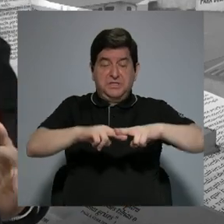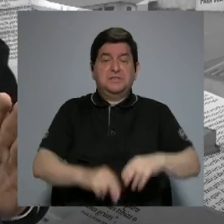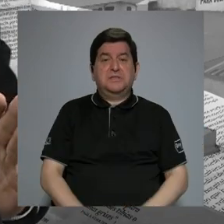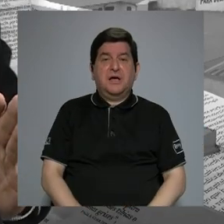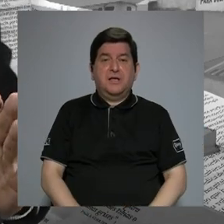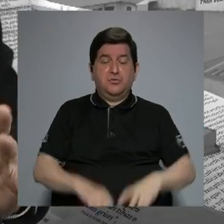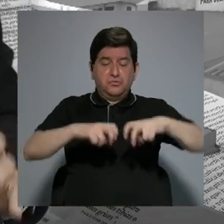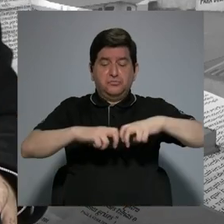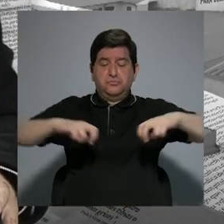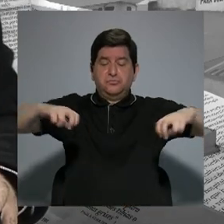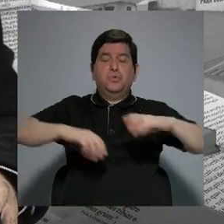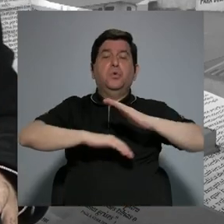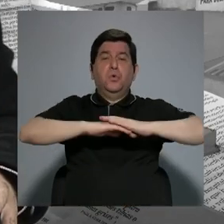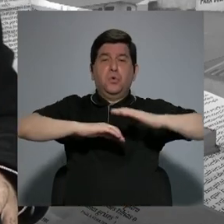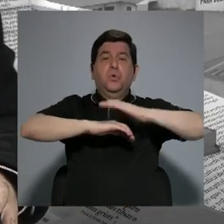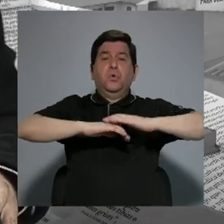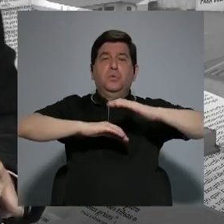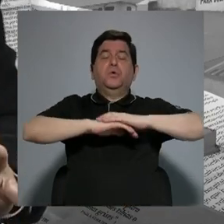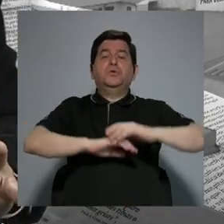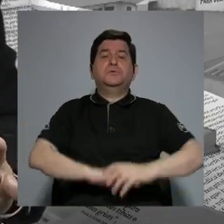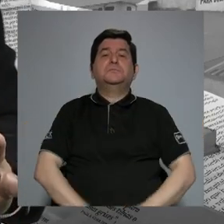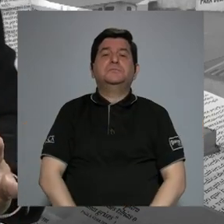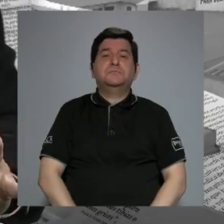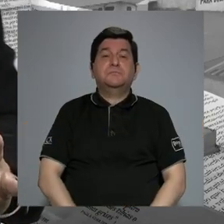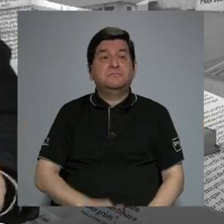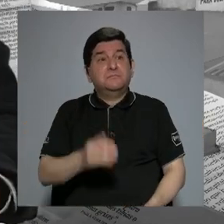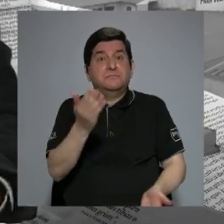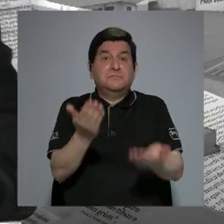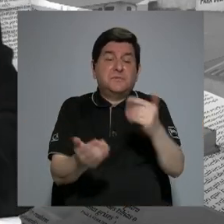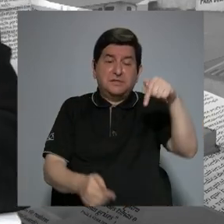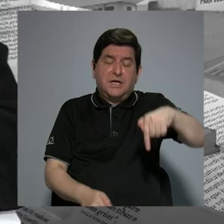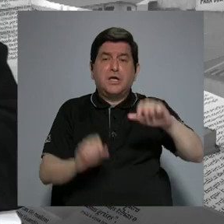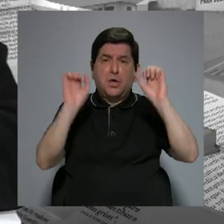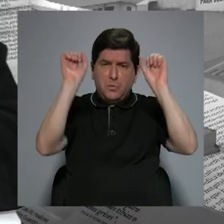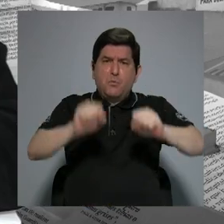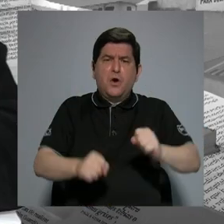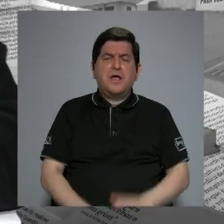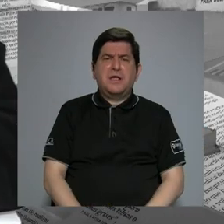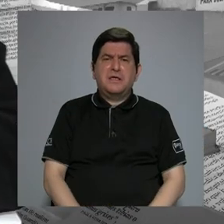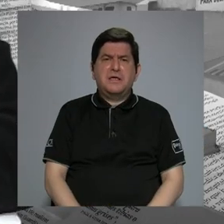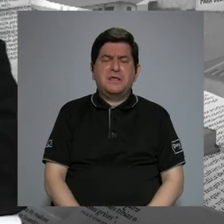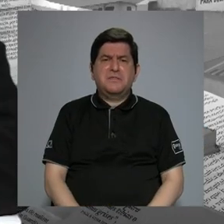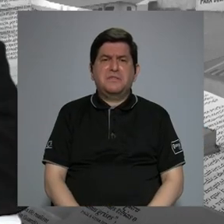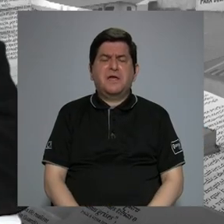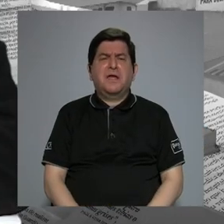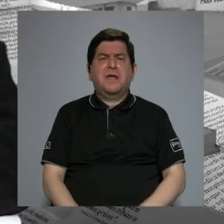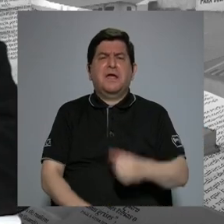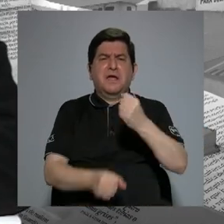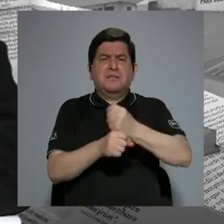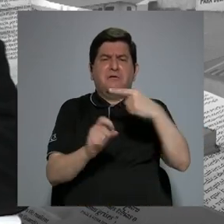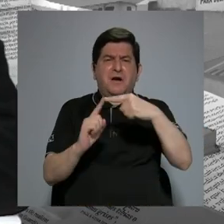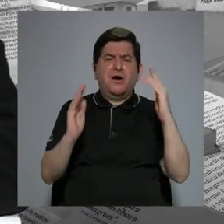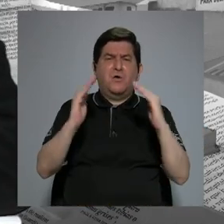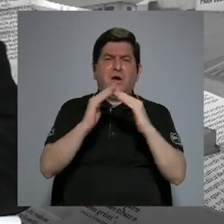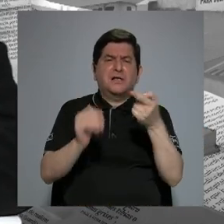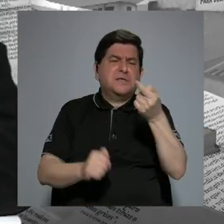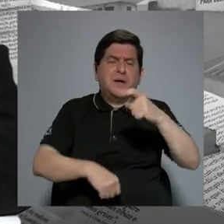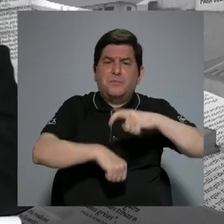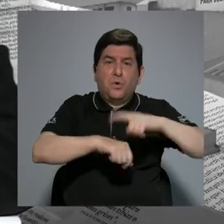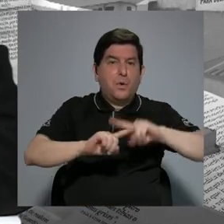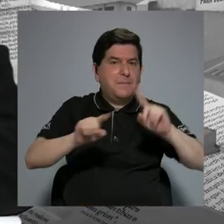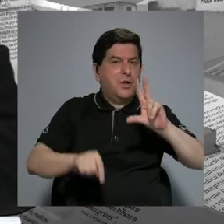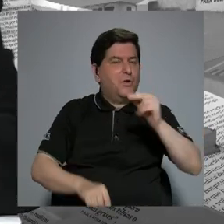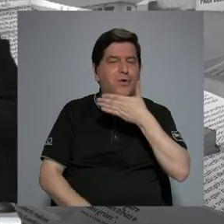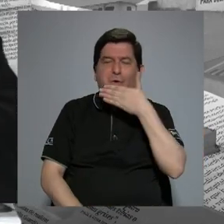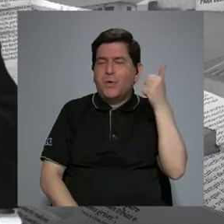sillita muy cómoda, de hecho sea de paso, y probablemente aquí uno pueda teletrabajar un ratito, pero de repente no es la